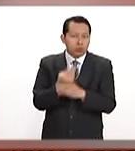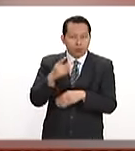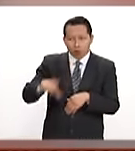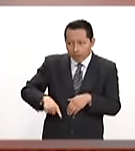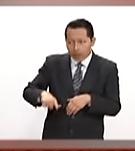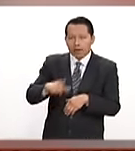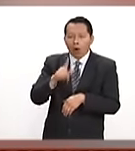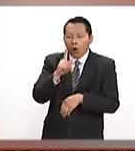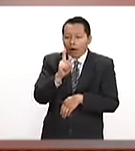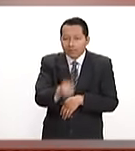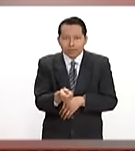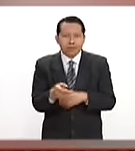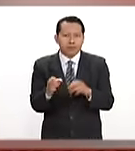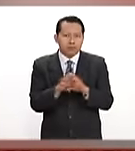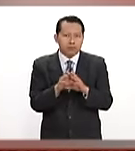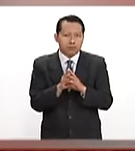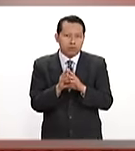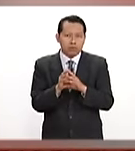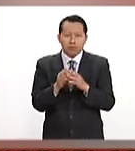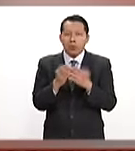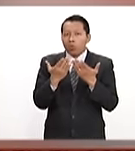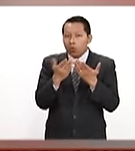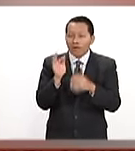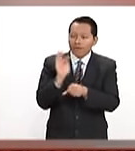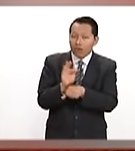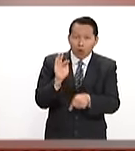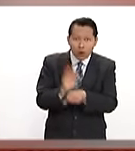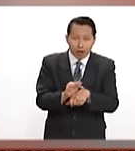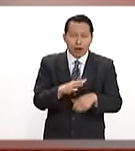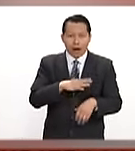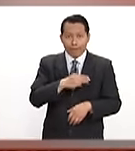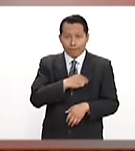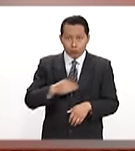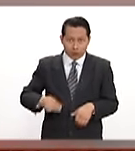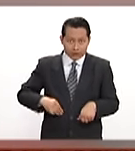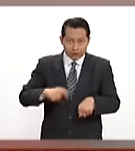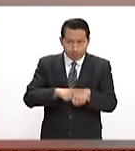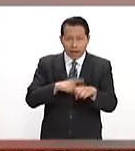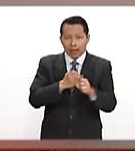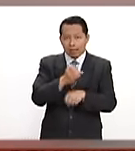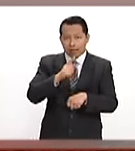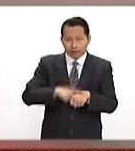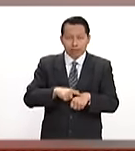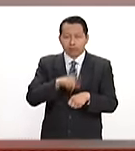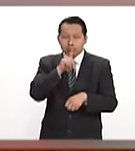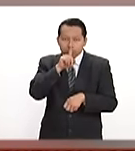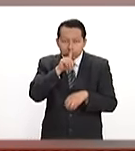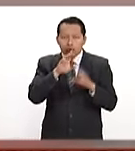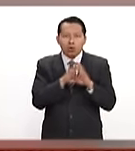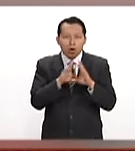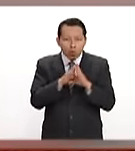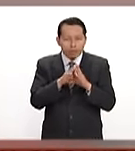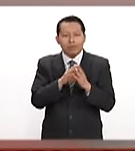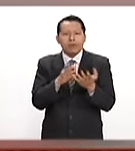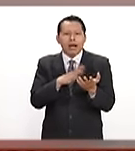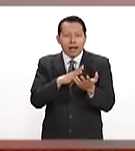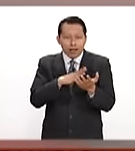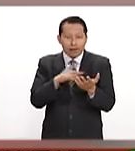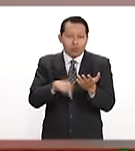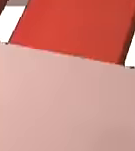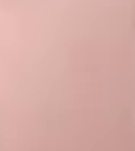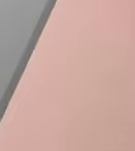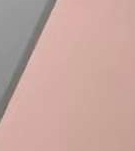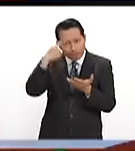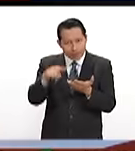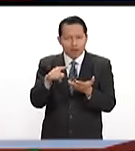y que en lugar de fortalecer estructuras municipales o estatales, lo que estamos dejando es espacios, lagunas que ocupa la